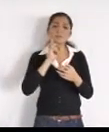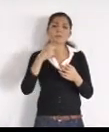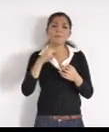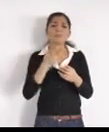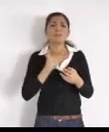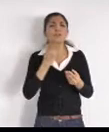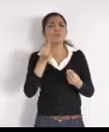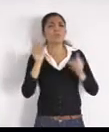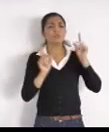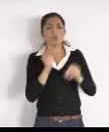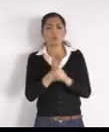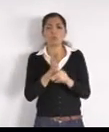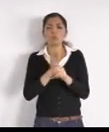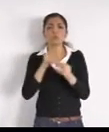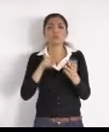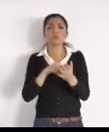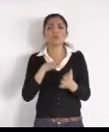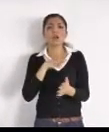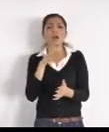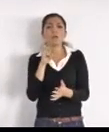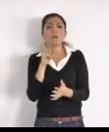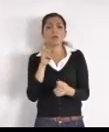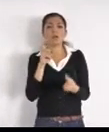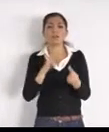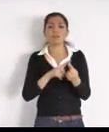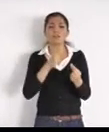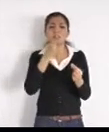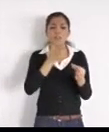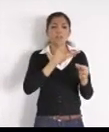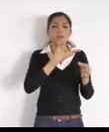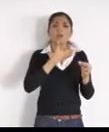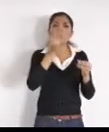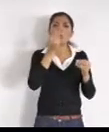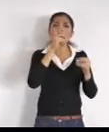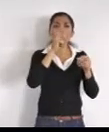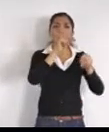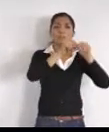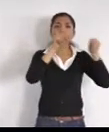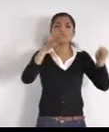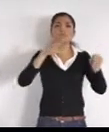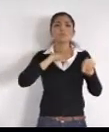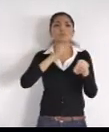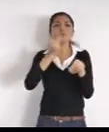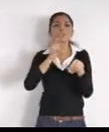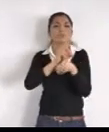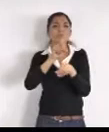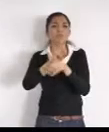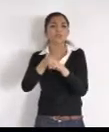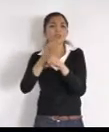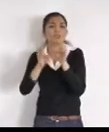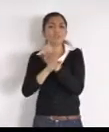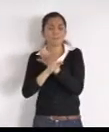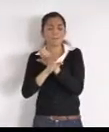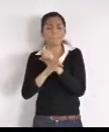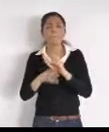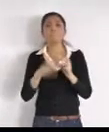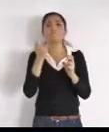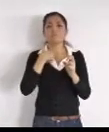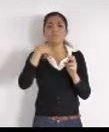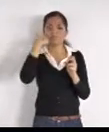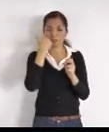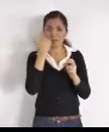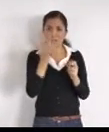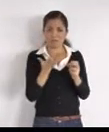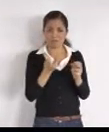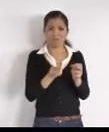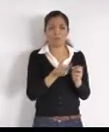contaminados, con un montón de cosas, lo que quiero hacer, una pregunta, y que me la responda, sinceramente, en este momento, es saludable, el agua es de villas, la